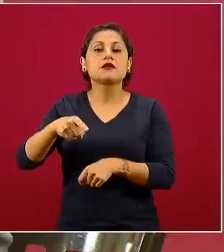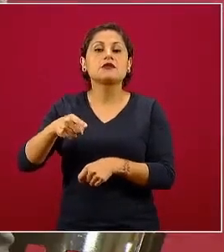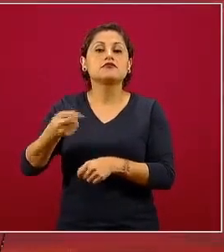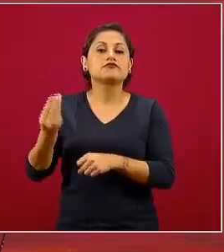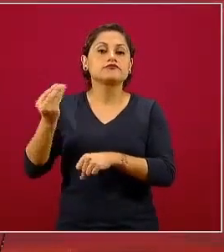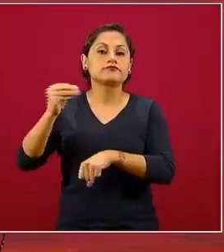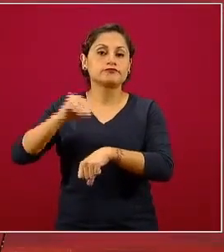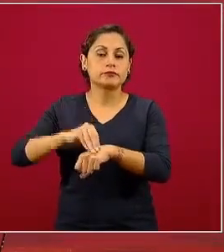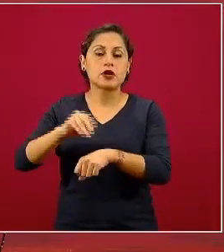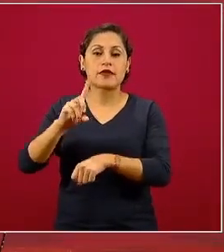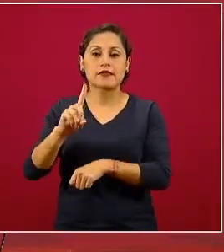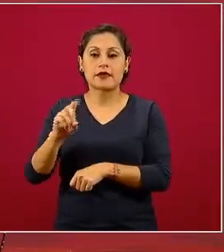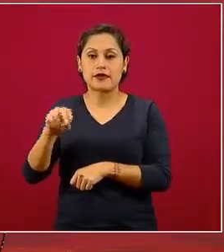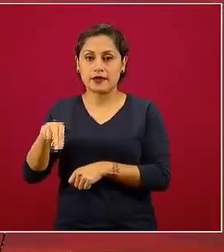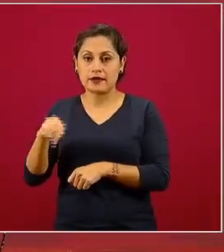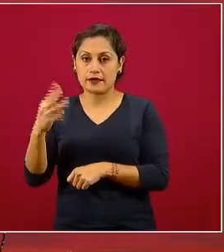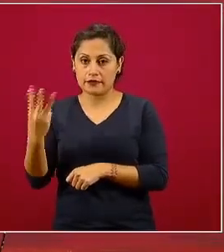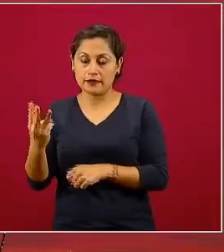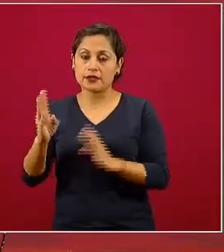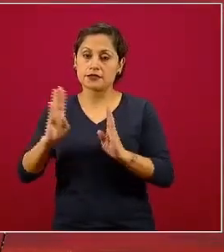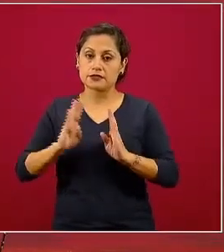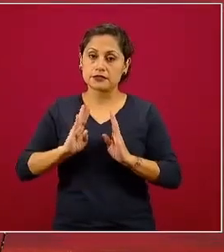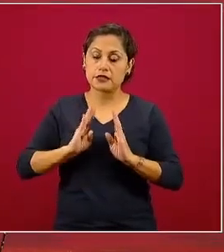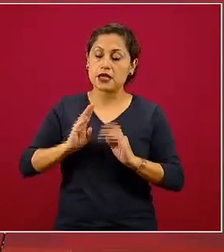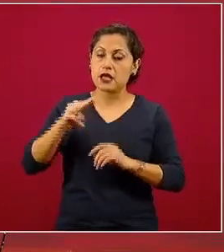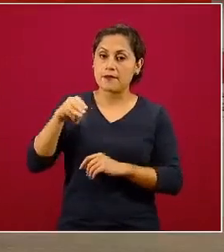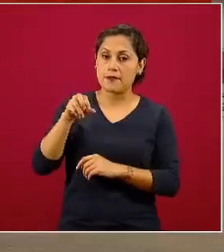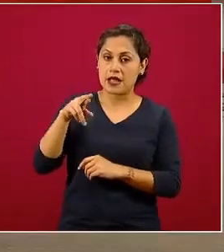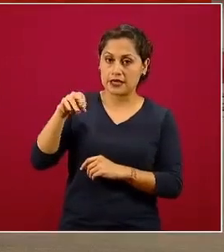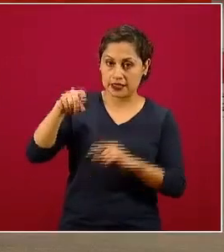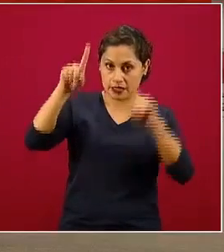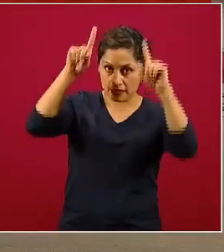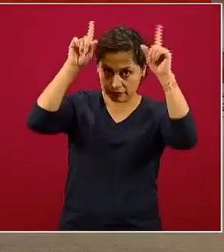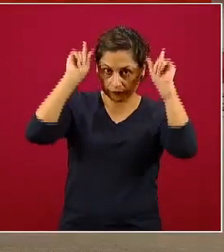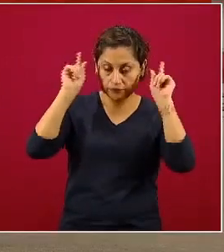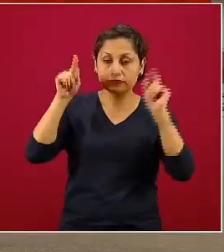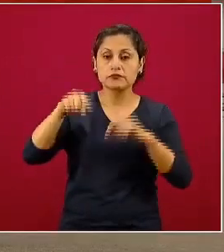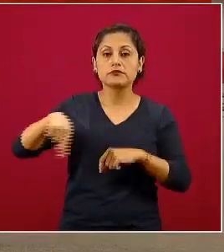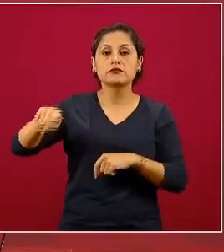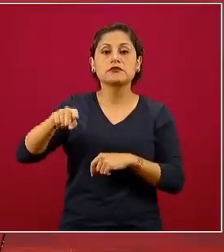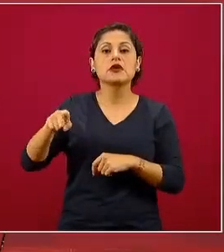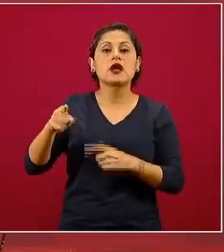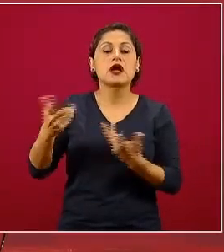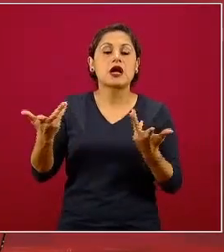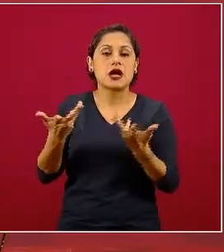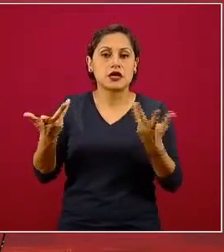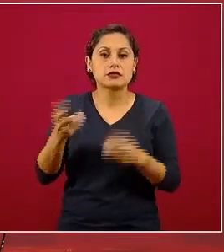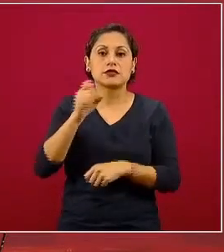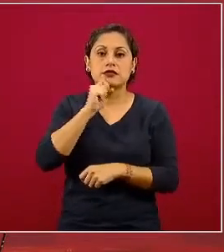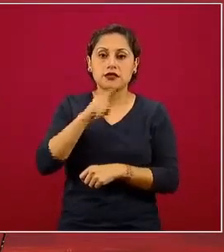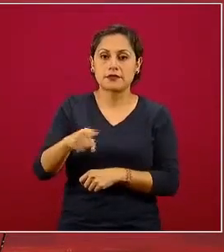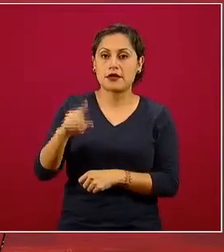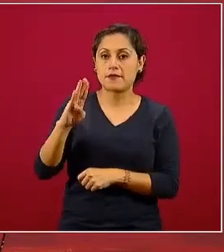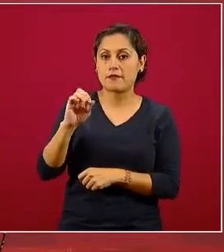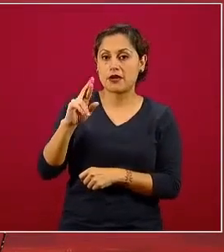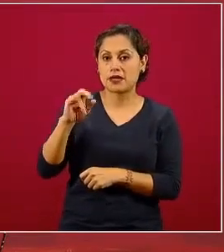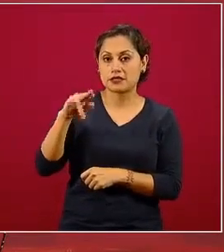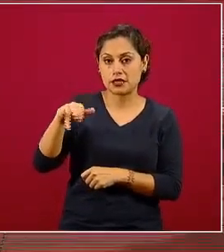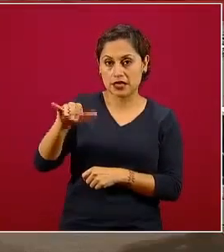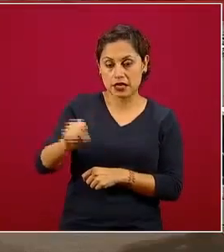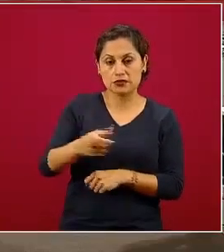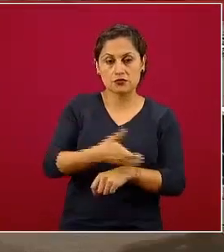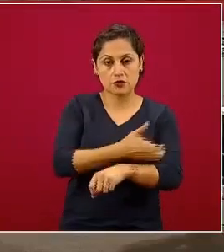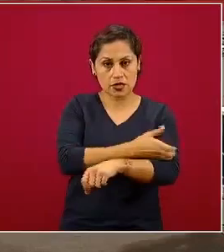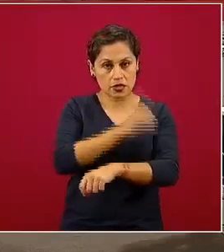Marina en el lugar específico y nuestra compañera Rocío Bárcena que también entró a coordinar toda esta relación.